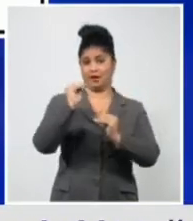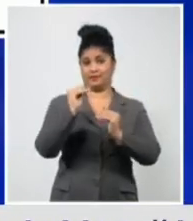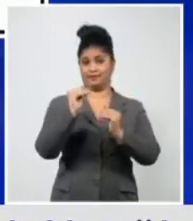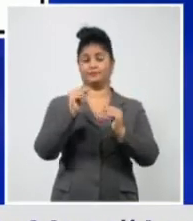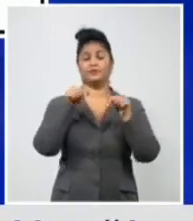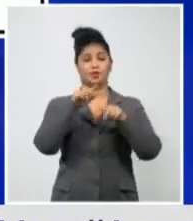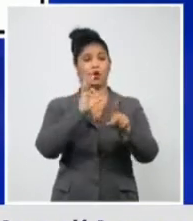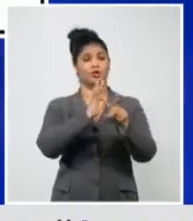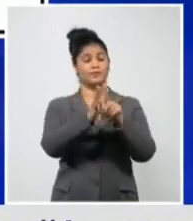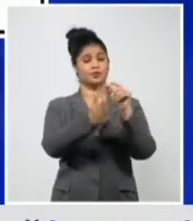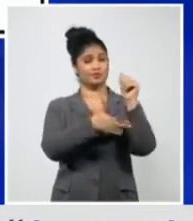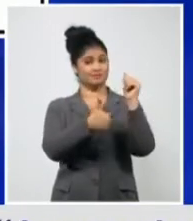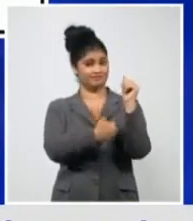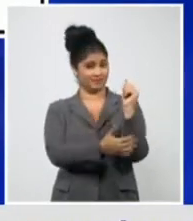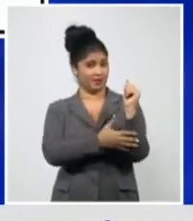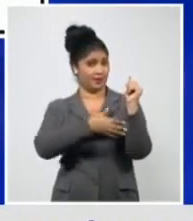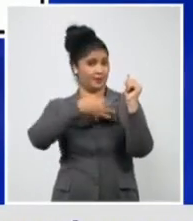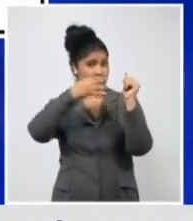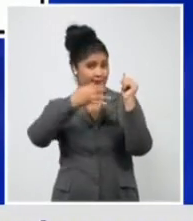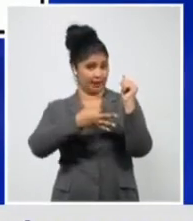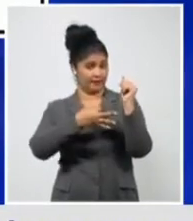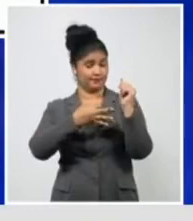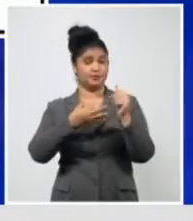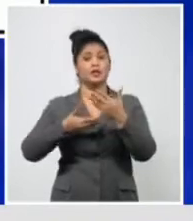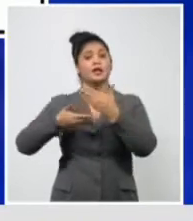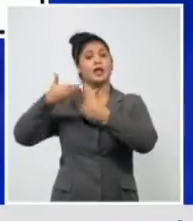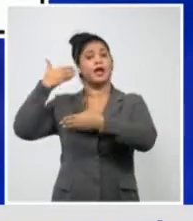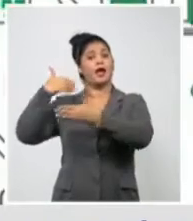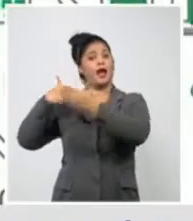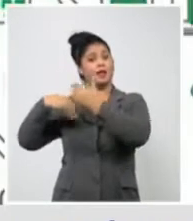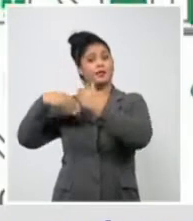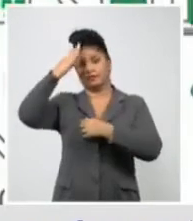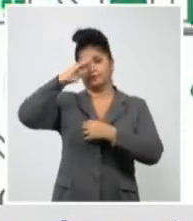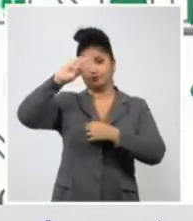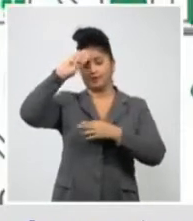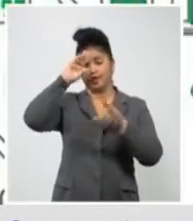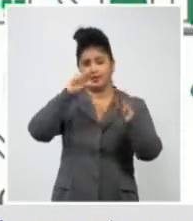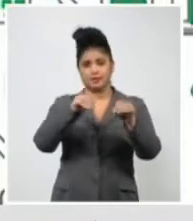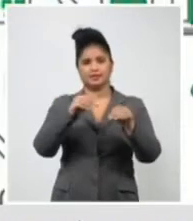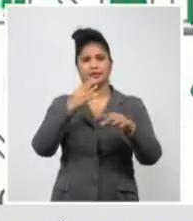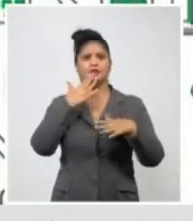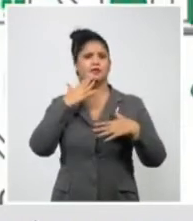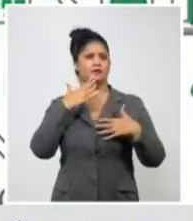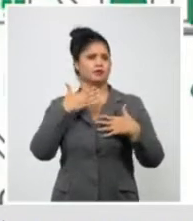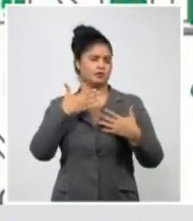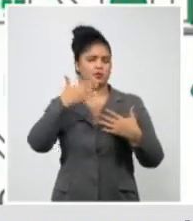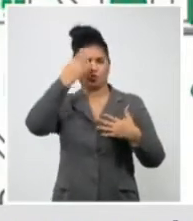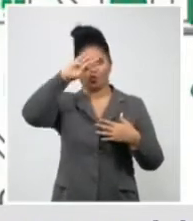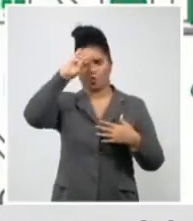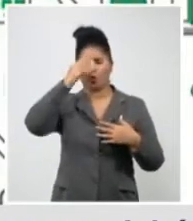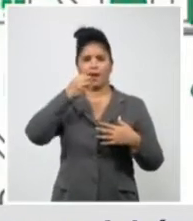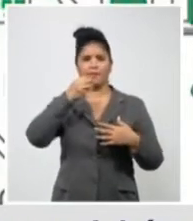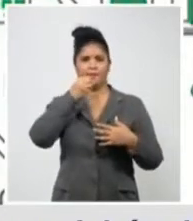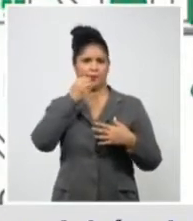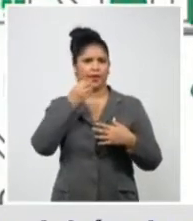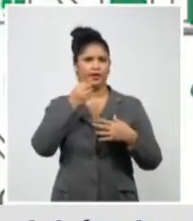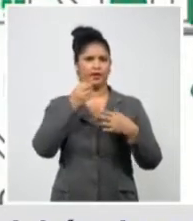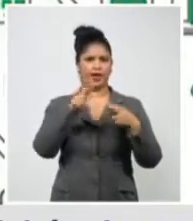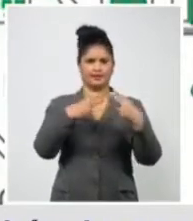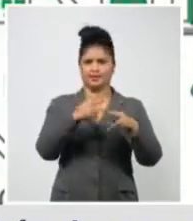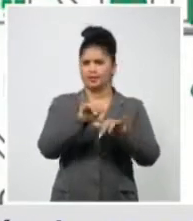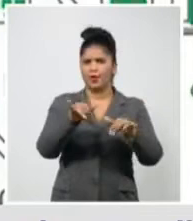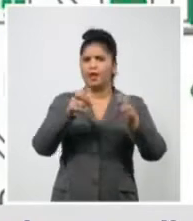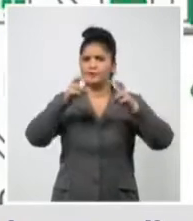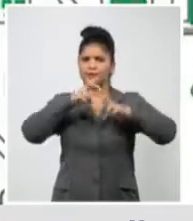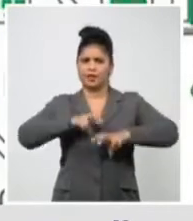mencionaba, se preguntaba si Cuba tiene la posibilidad de hacer secuenciación nucleotídica, que es uno de los métodos